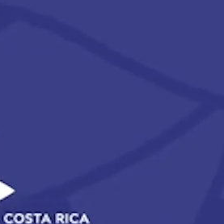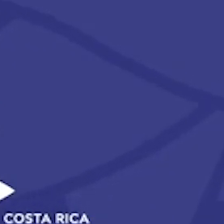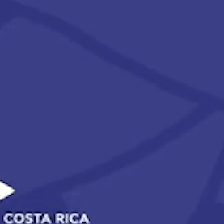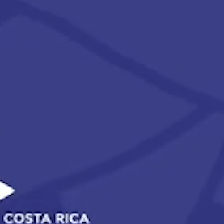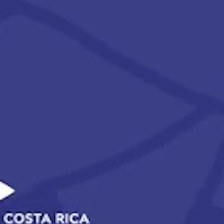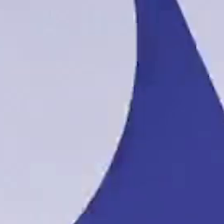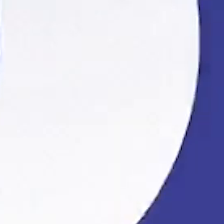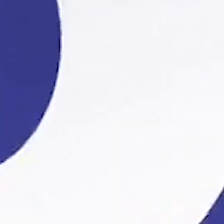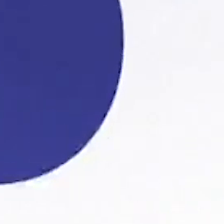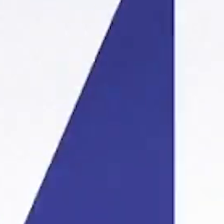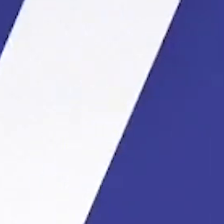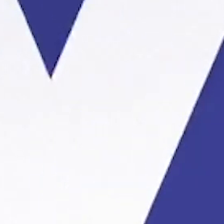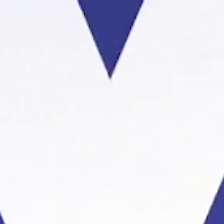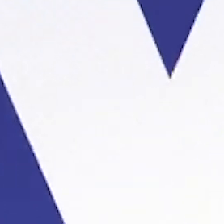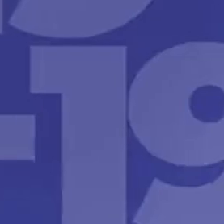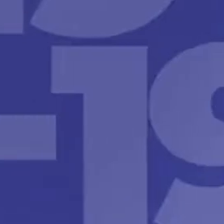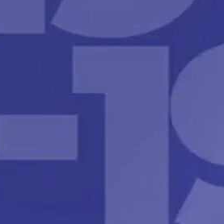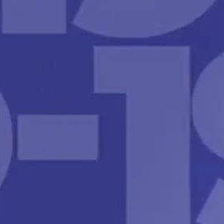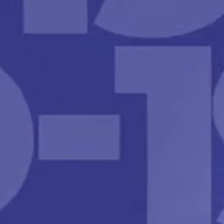Gracias. Gracias.